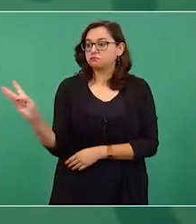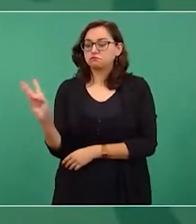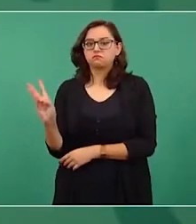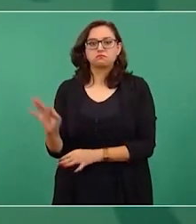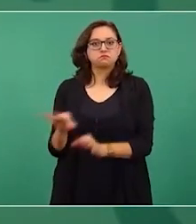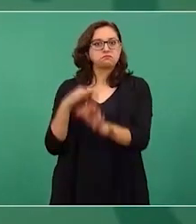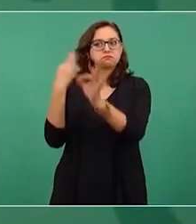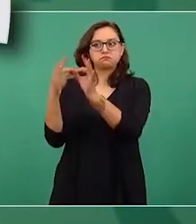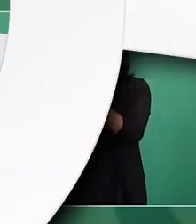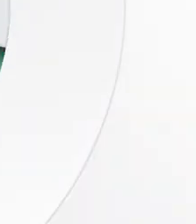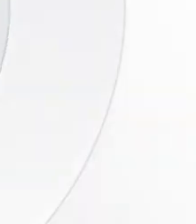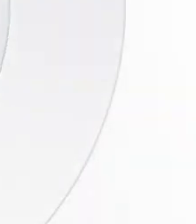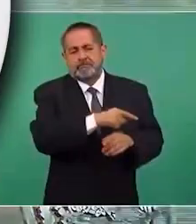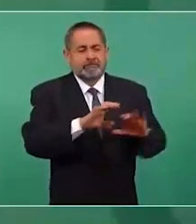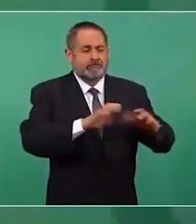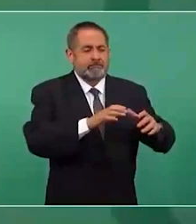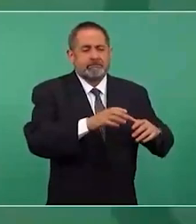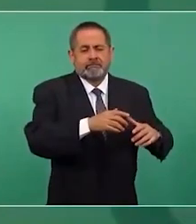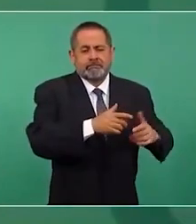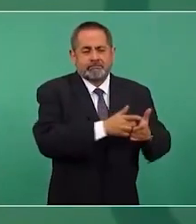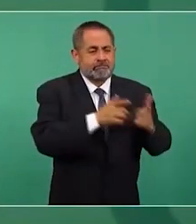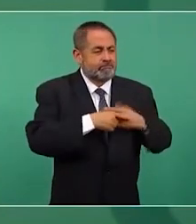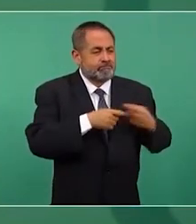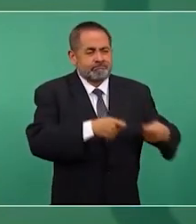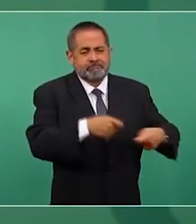pocas las denuncias son